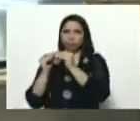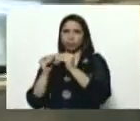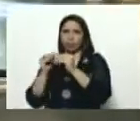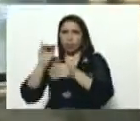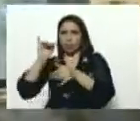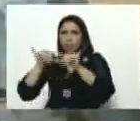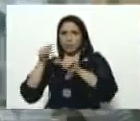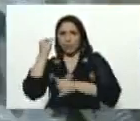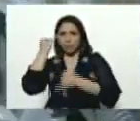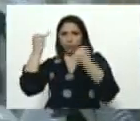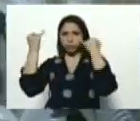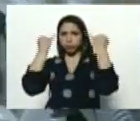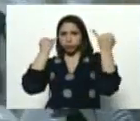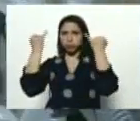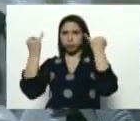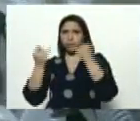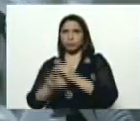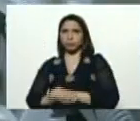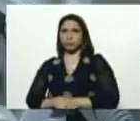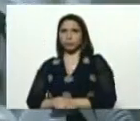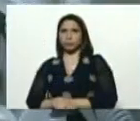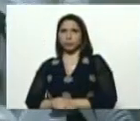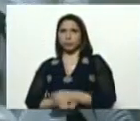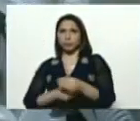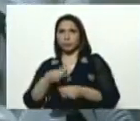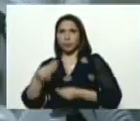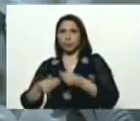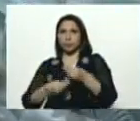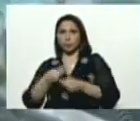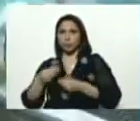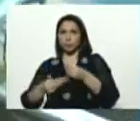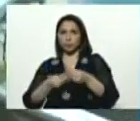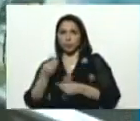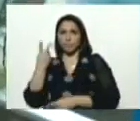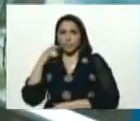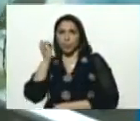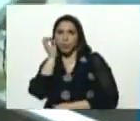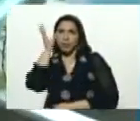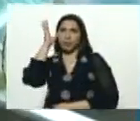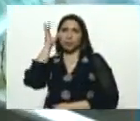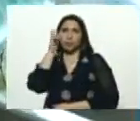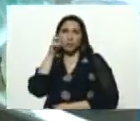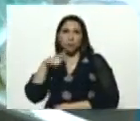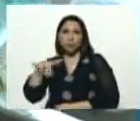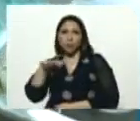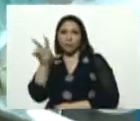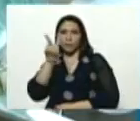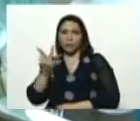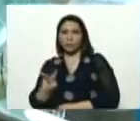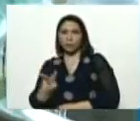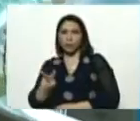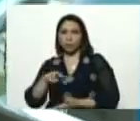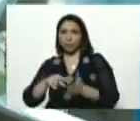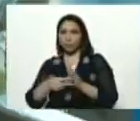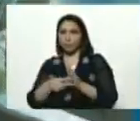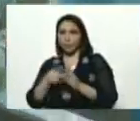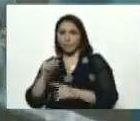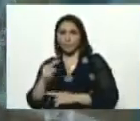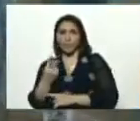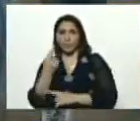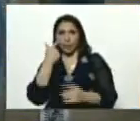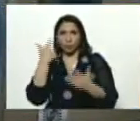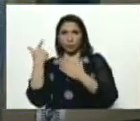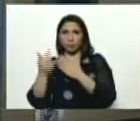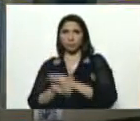ingeniería establecidos por la creación del pueblo venezolano. Y en este caso, el primer prototipo